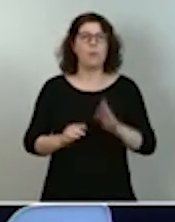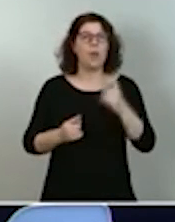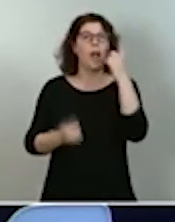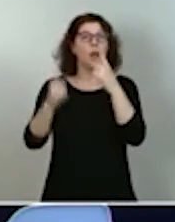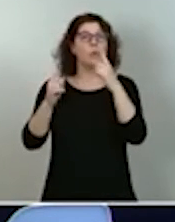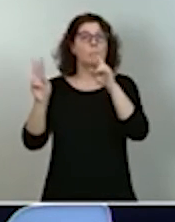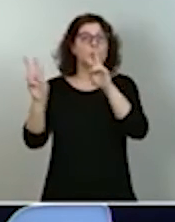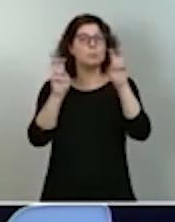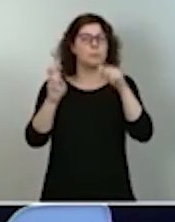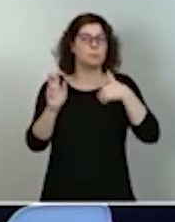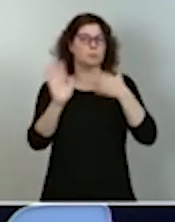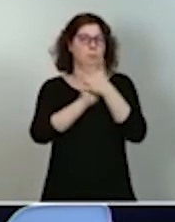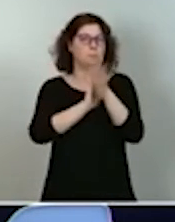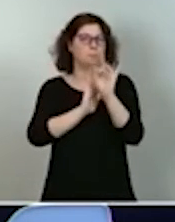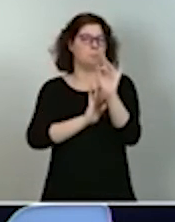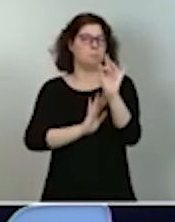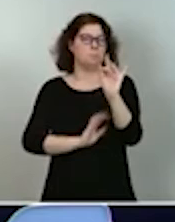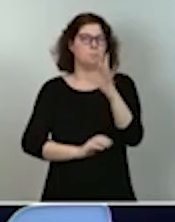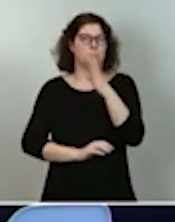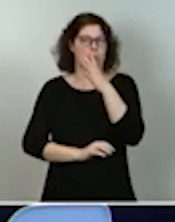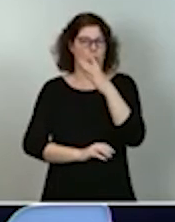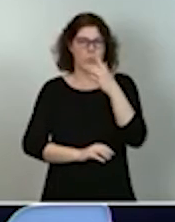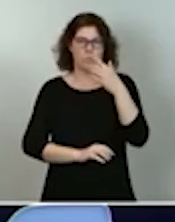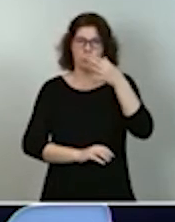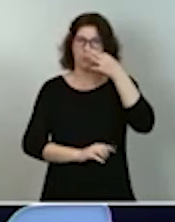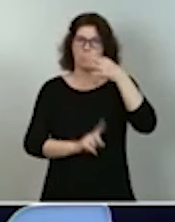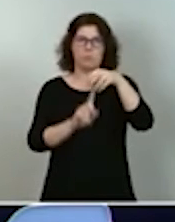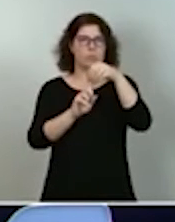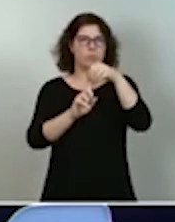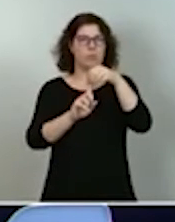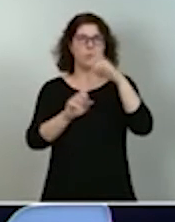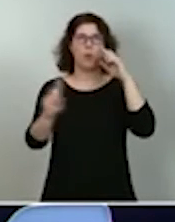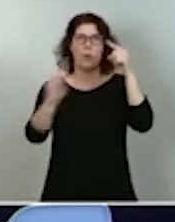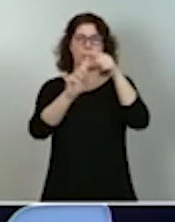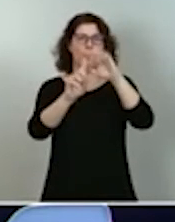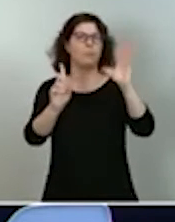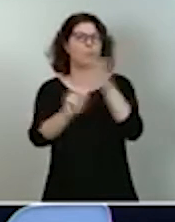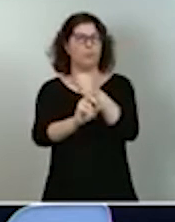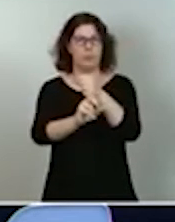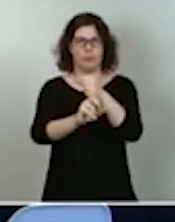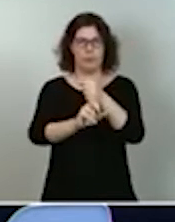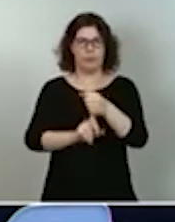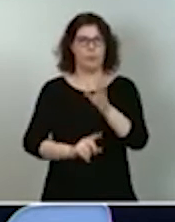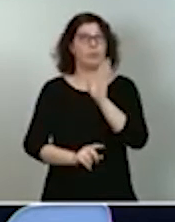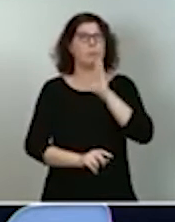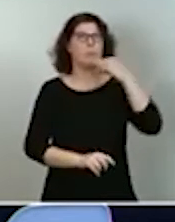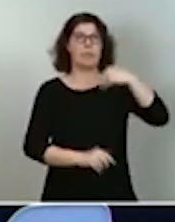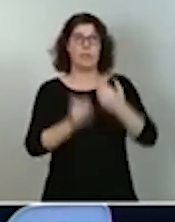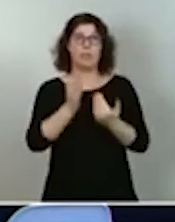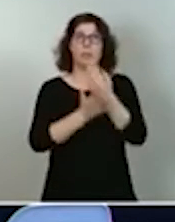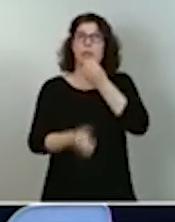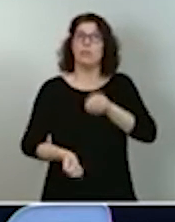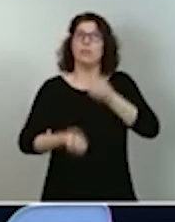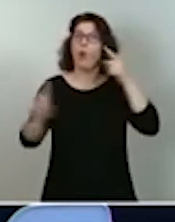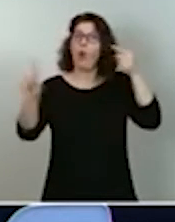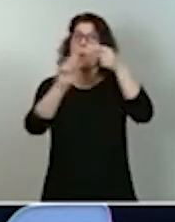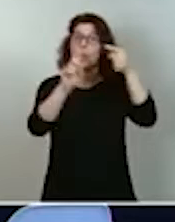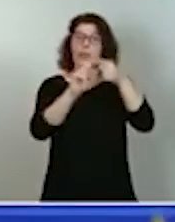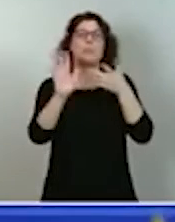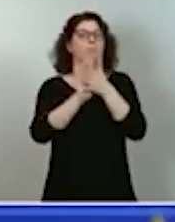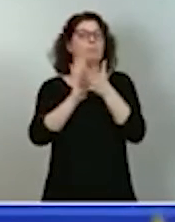resultan determinantes para alcanzar los fines, las metas que el presidente esta mañana trazaba. Son los siguientes.